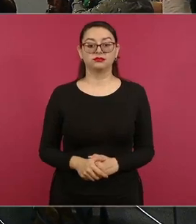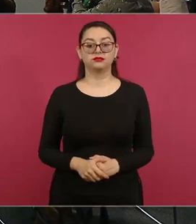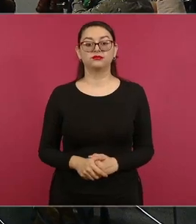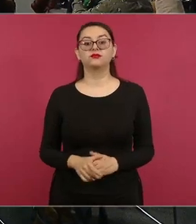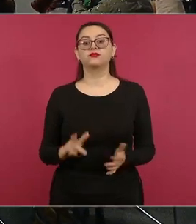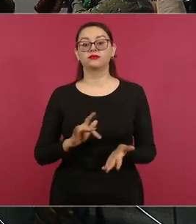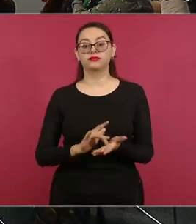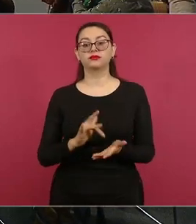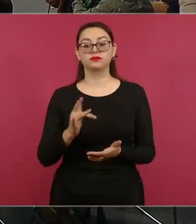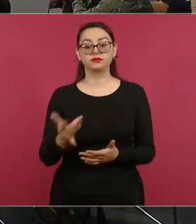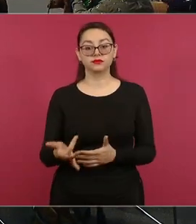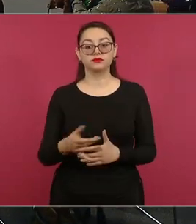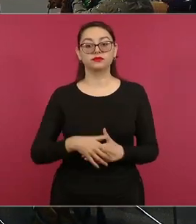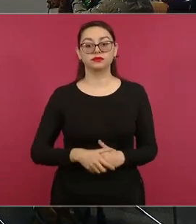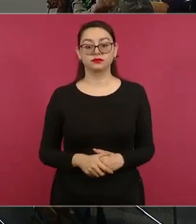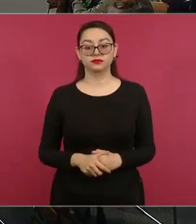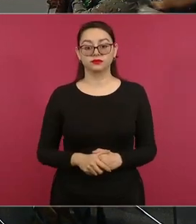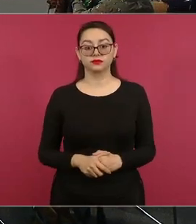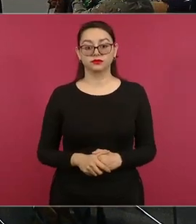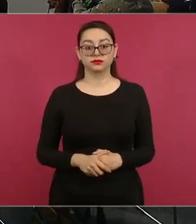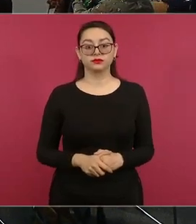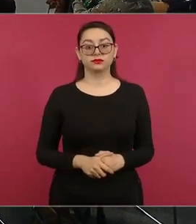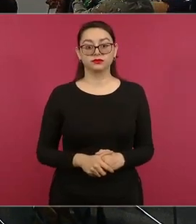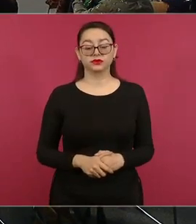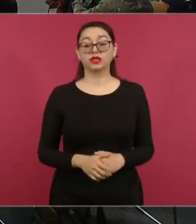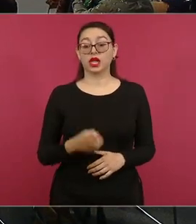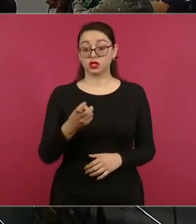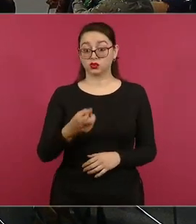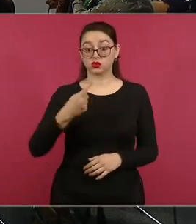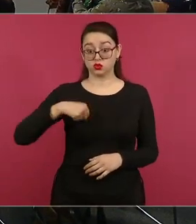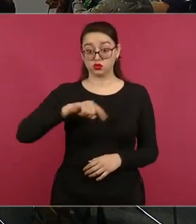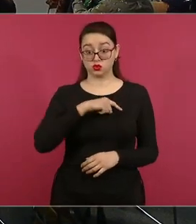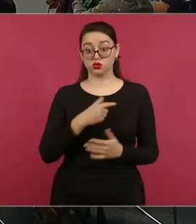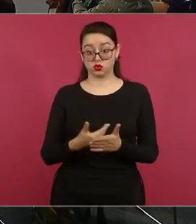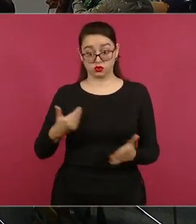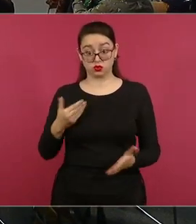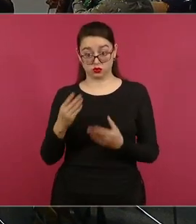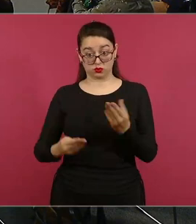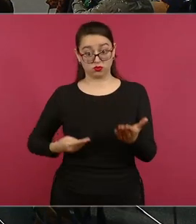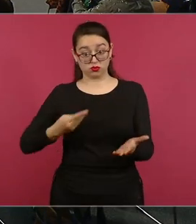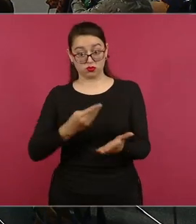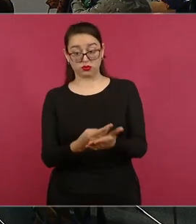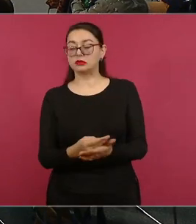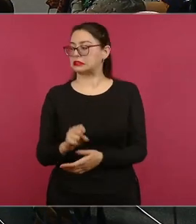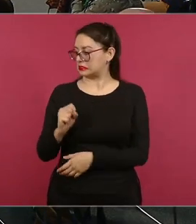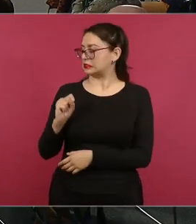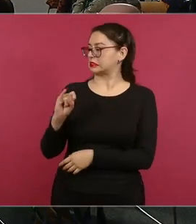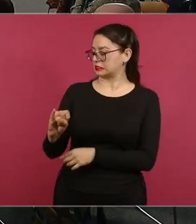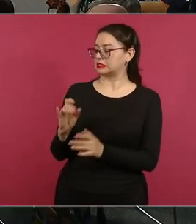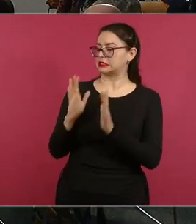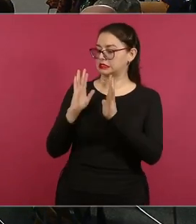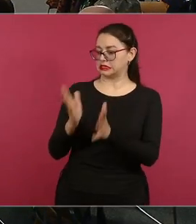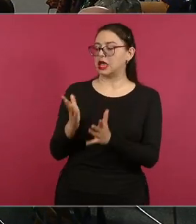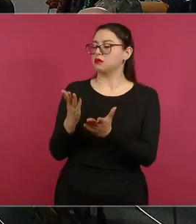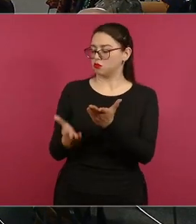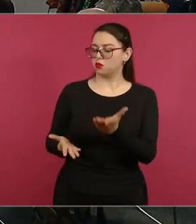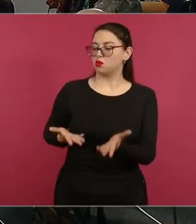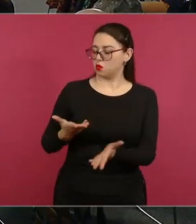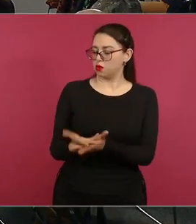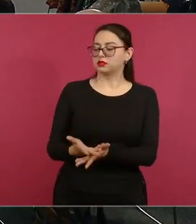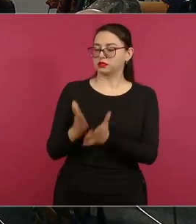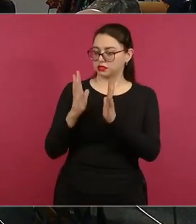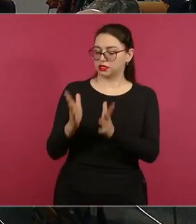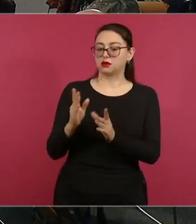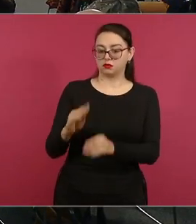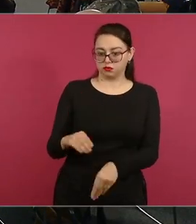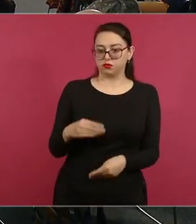Esto incluye la iniciativa que nos comprometimos nosotros. Sí, exacto. Es la iniciativa constitucional. La